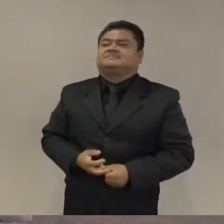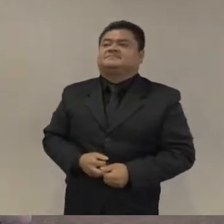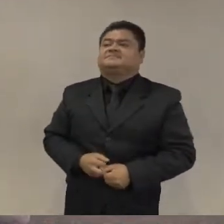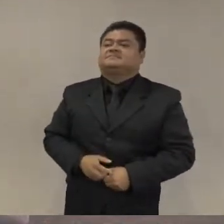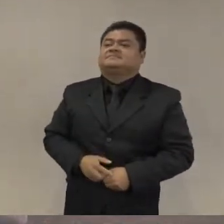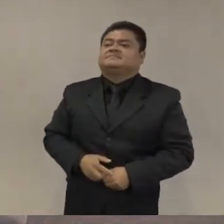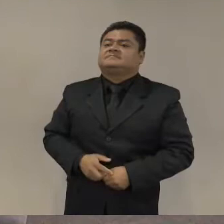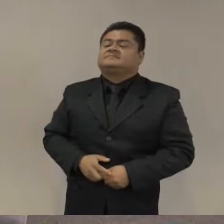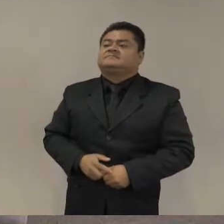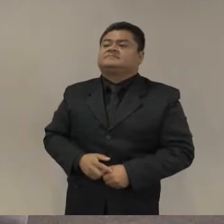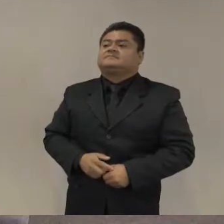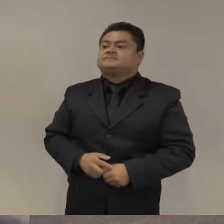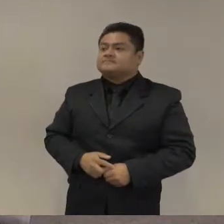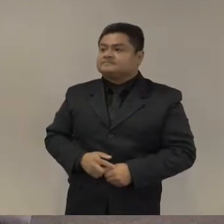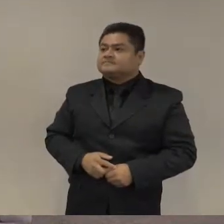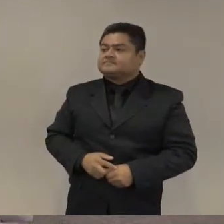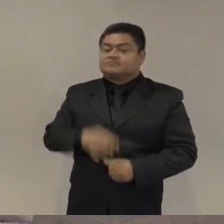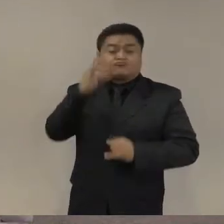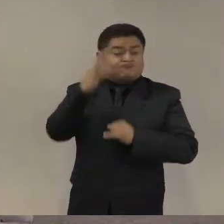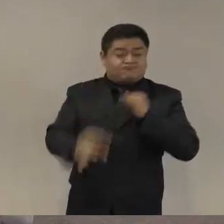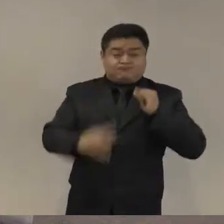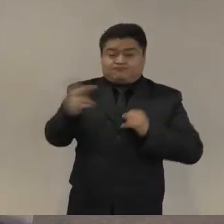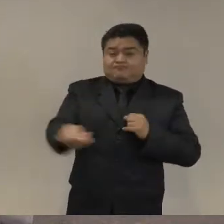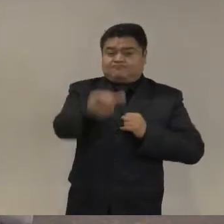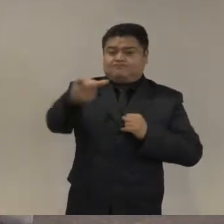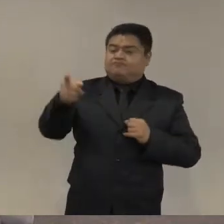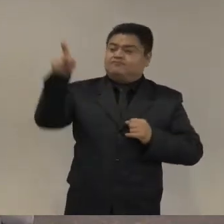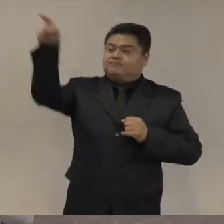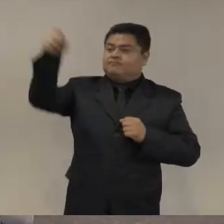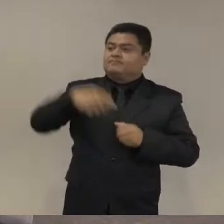¿Lista? Sí A ver una última pregunta acá